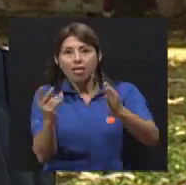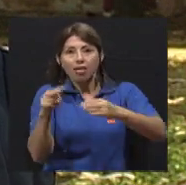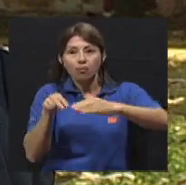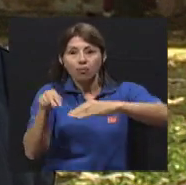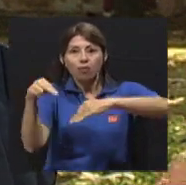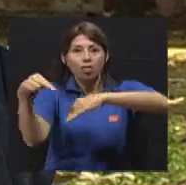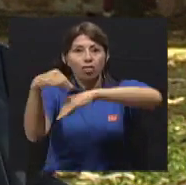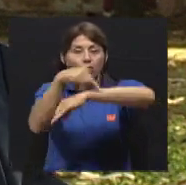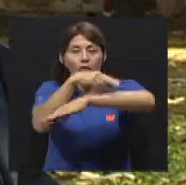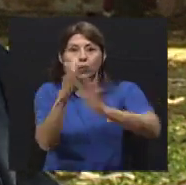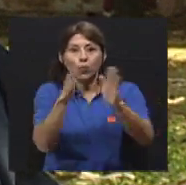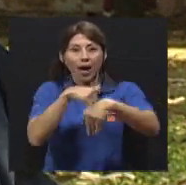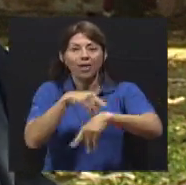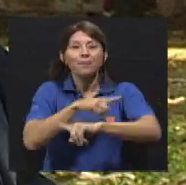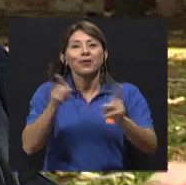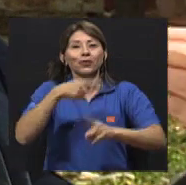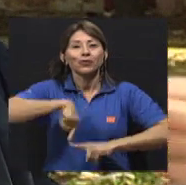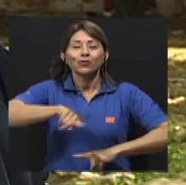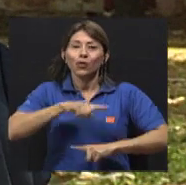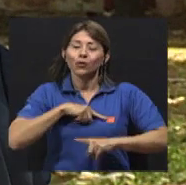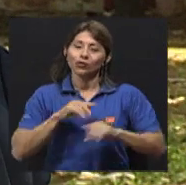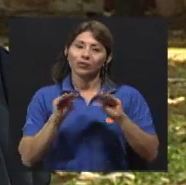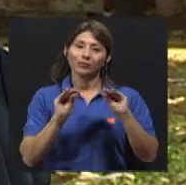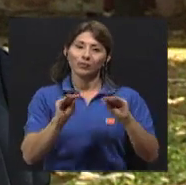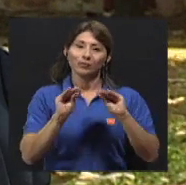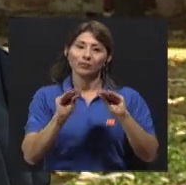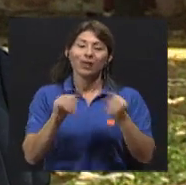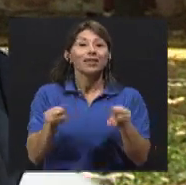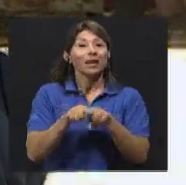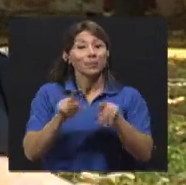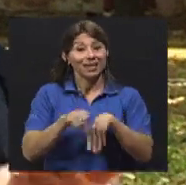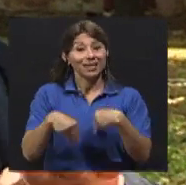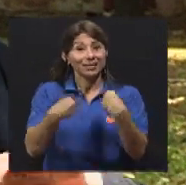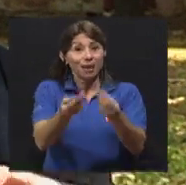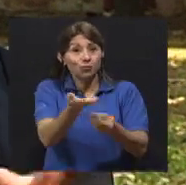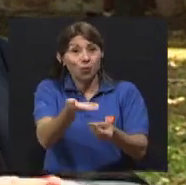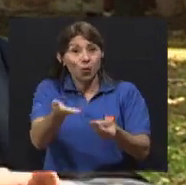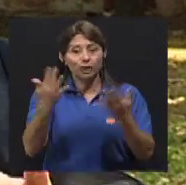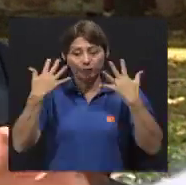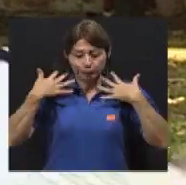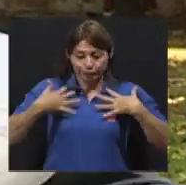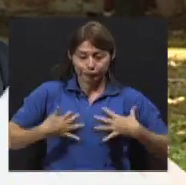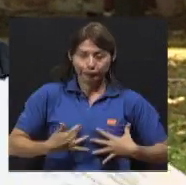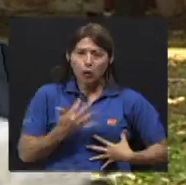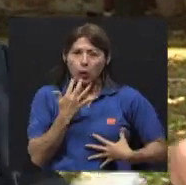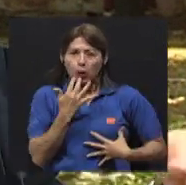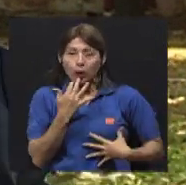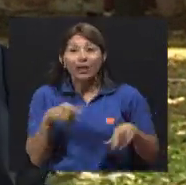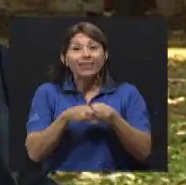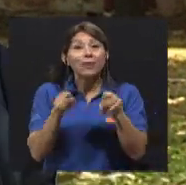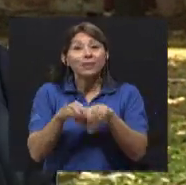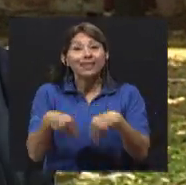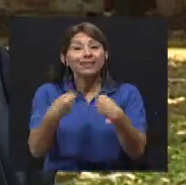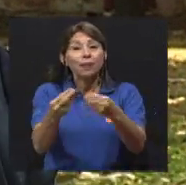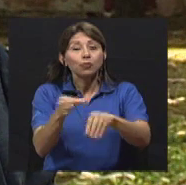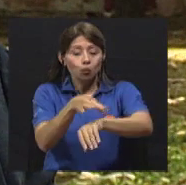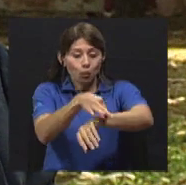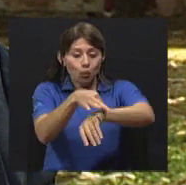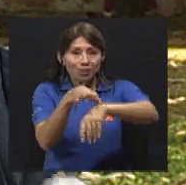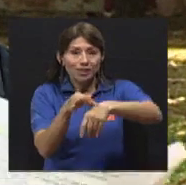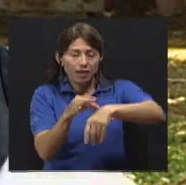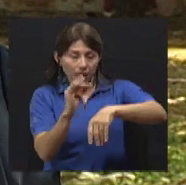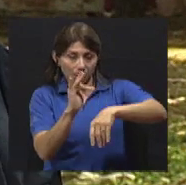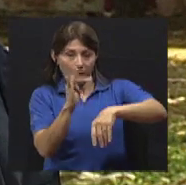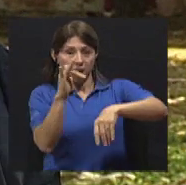estamos haciendo, tanto como en la educación, con los dispositivos, porque también les damos unas pulseritas reflectivas para cuando salen a caminar,